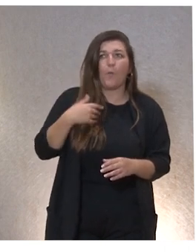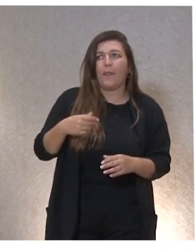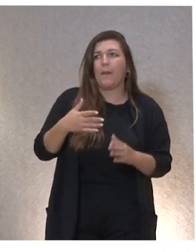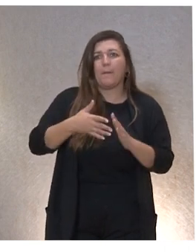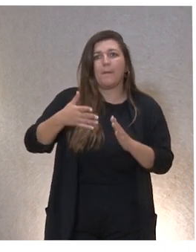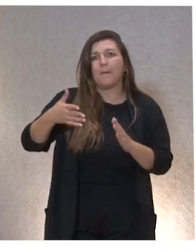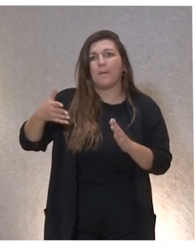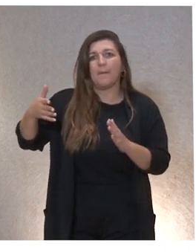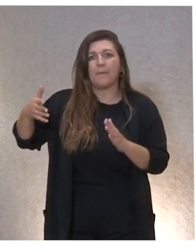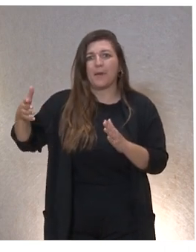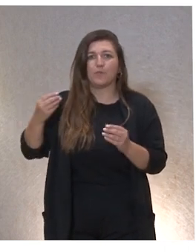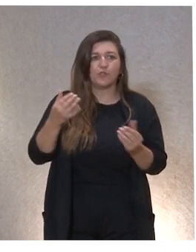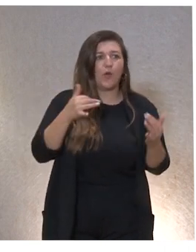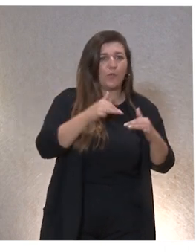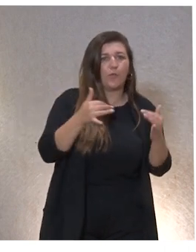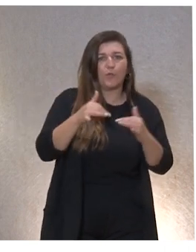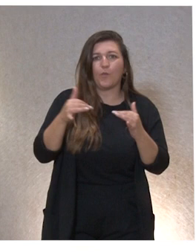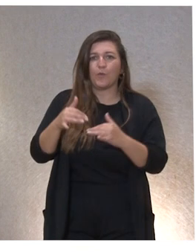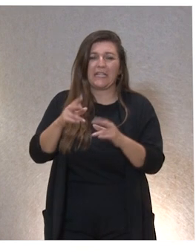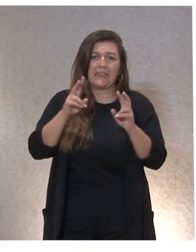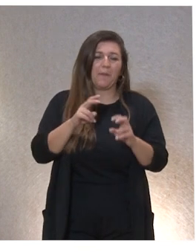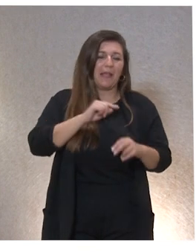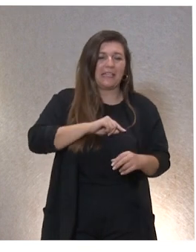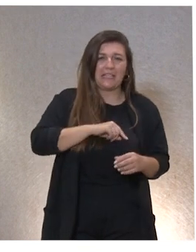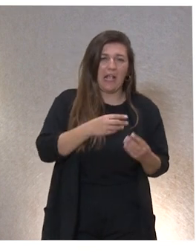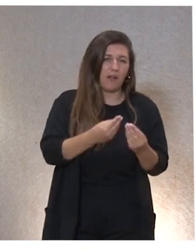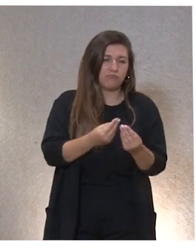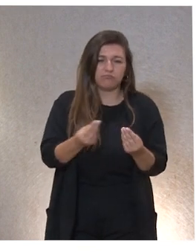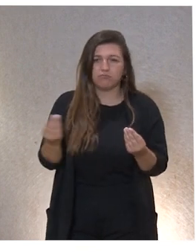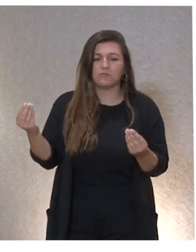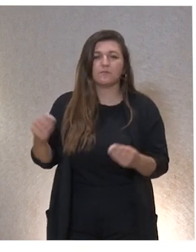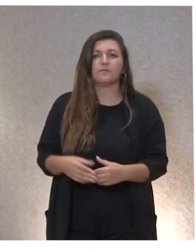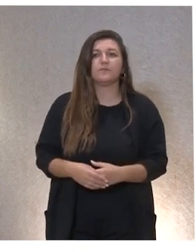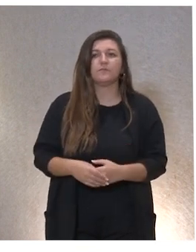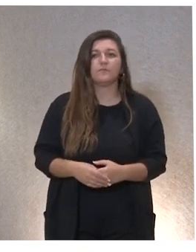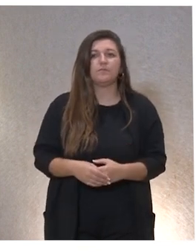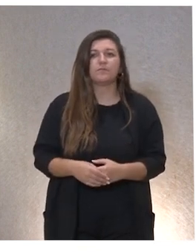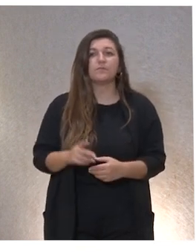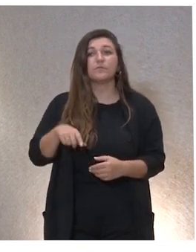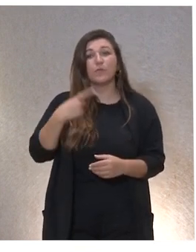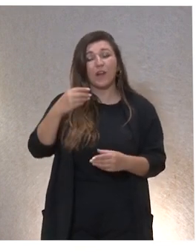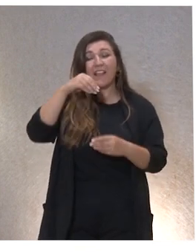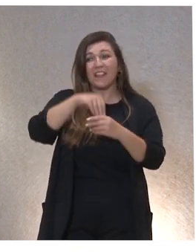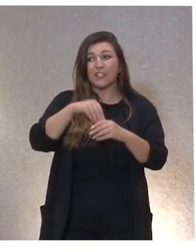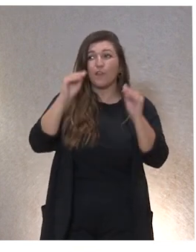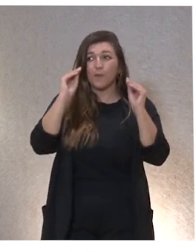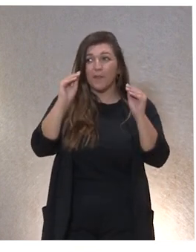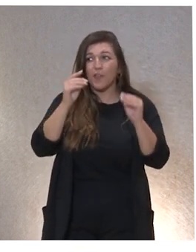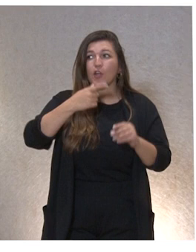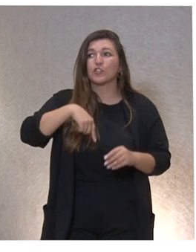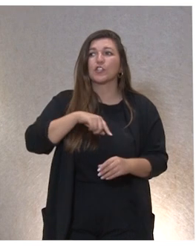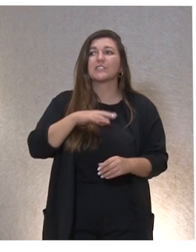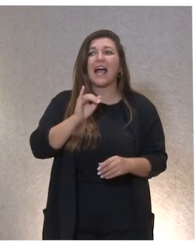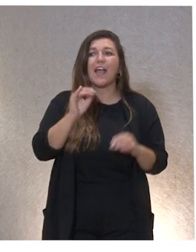de encuentros y seminarios relacionados con la ética también tenemos dentro de la formación una